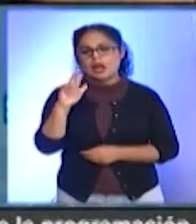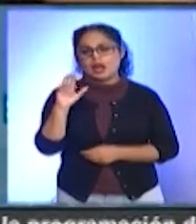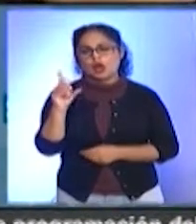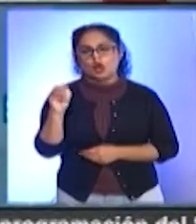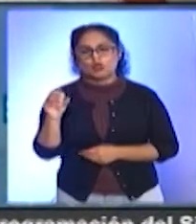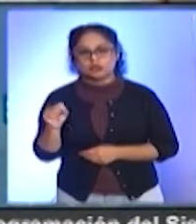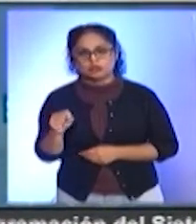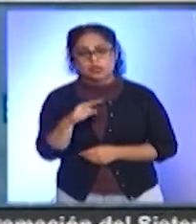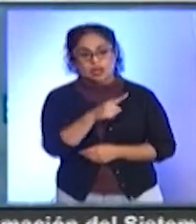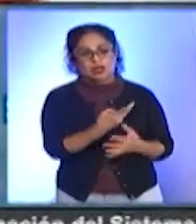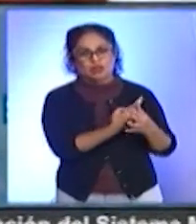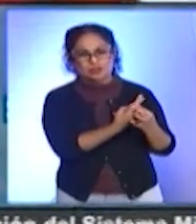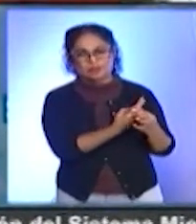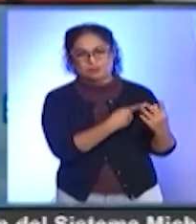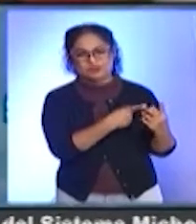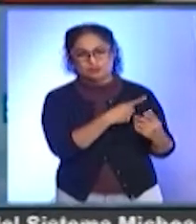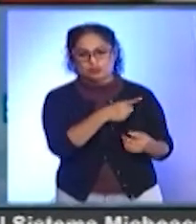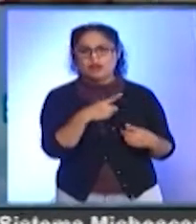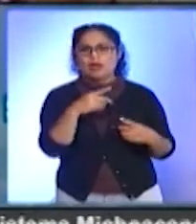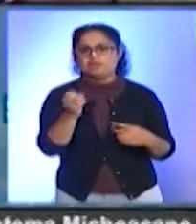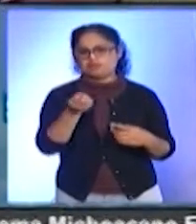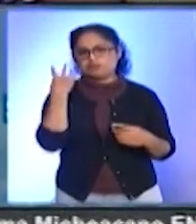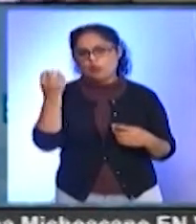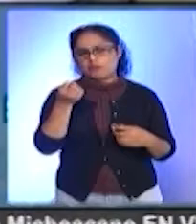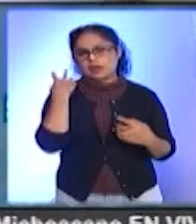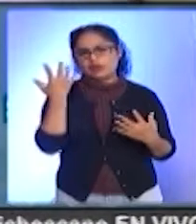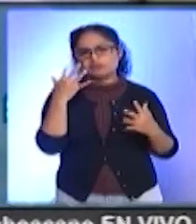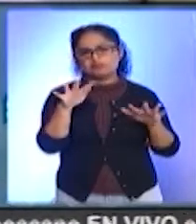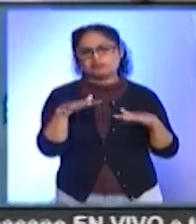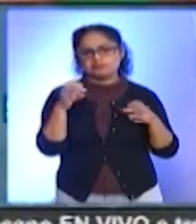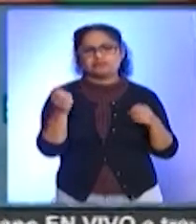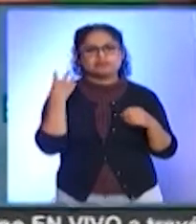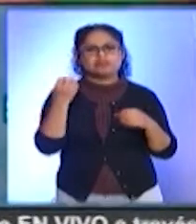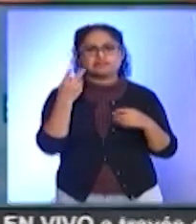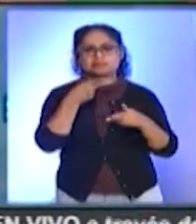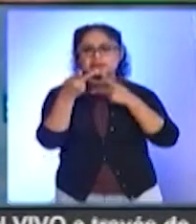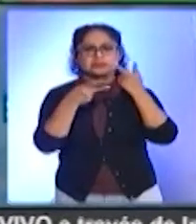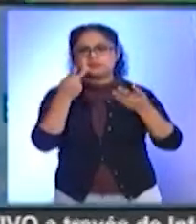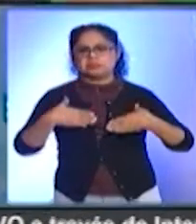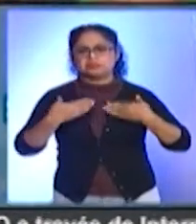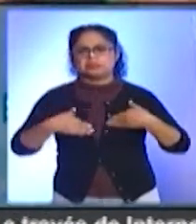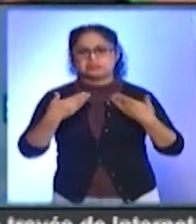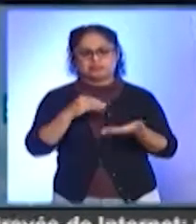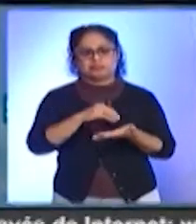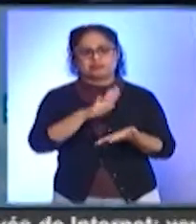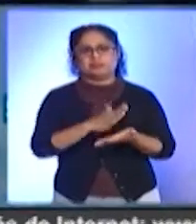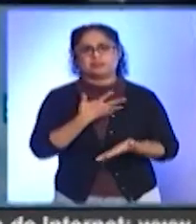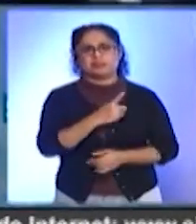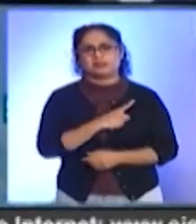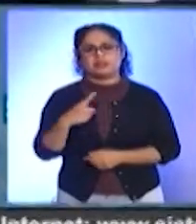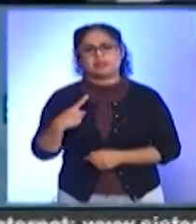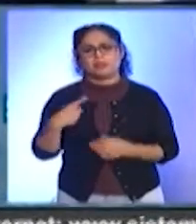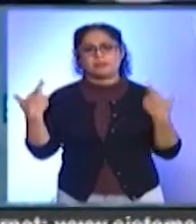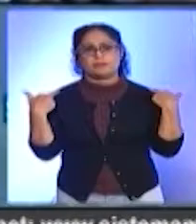Ambos funcionarios estatales ofrecieron una conferencia de prensa en medio de las demandas que se registran por los adeudos con el Magisterio